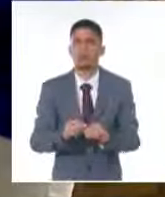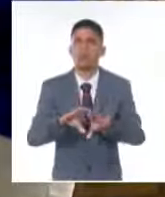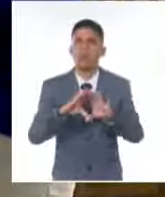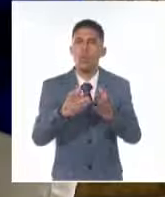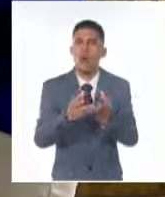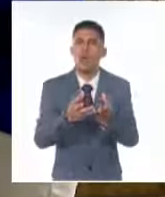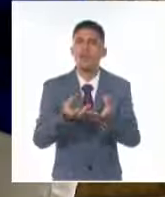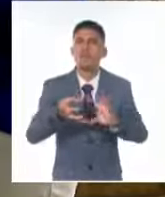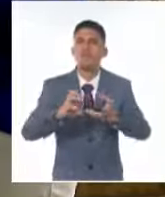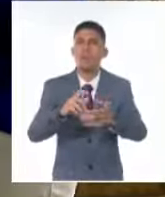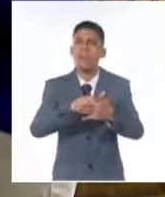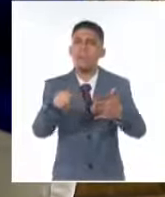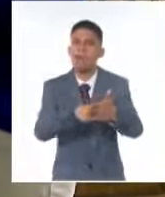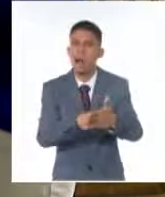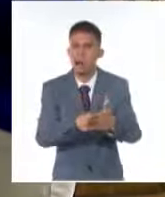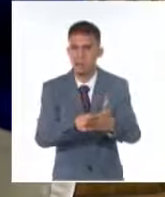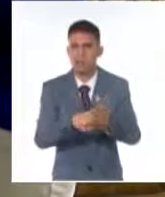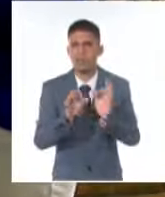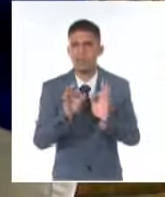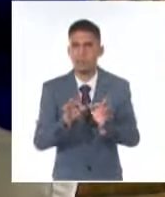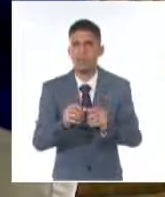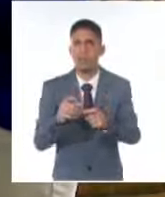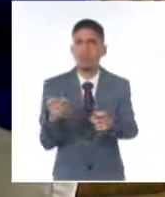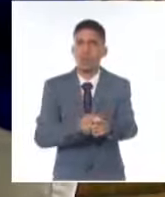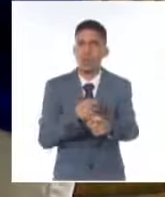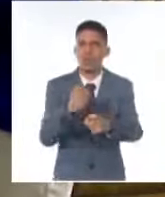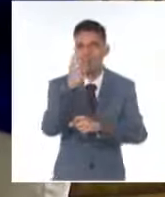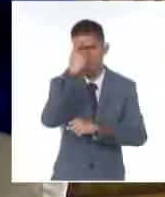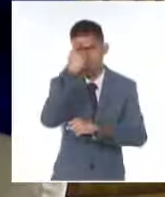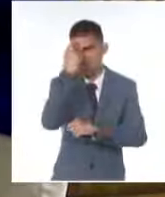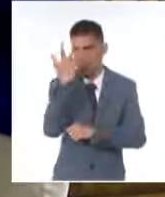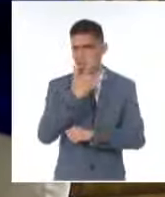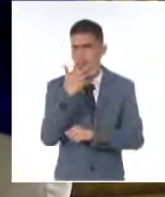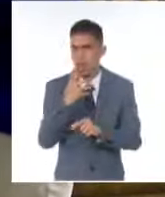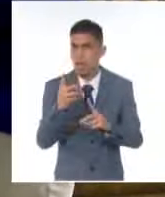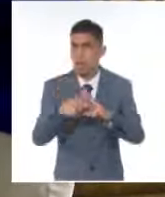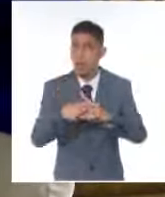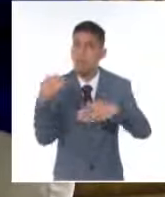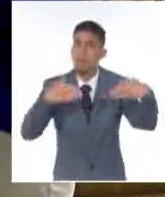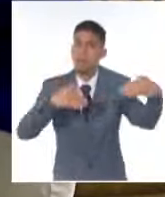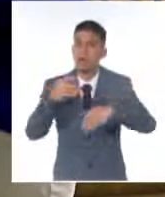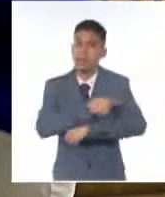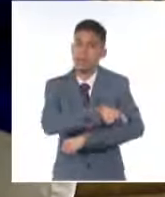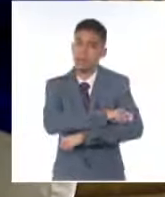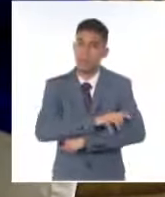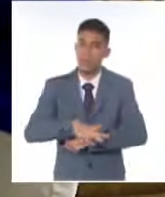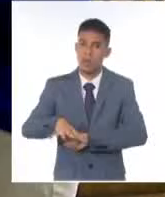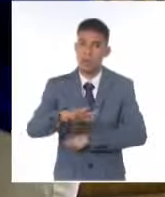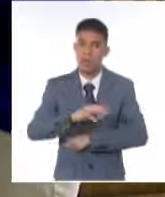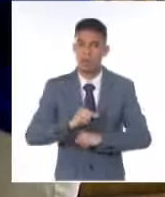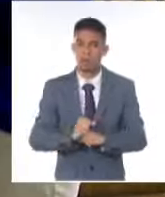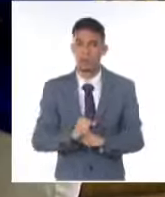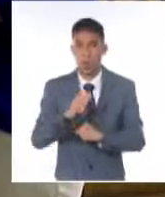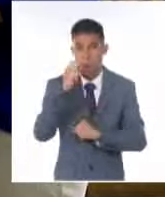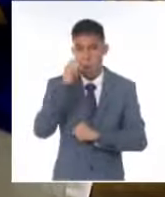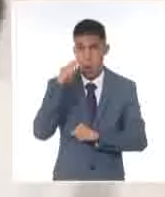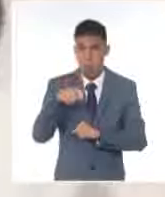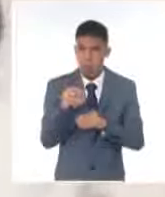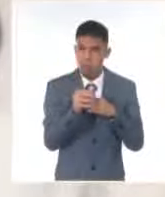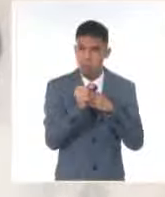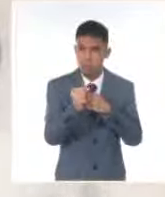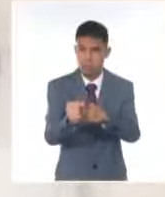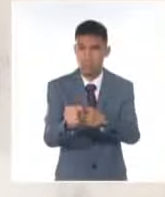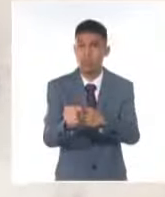del Che en la batalla de Santa Clara y el rol determinante del pueblo para la victoria. Y ese hombre que lideró aquella